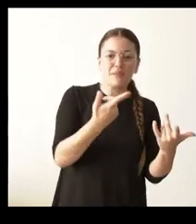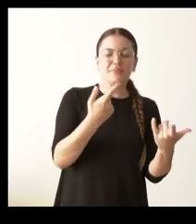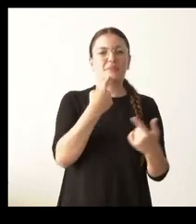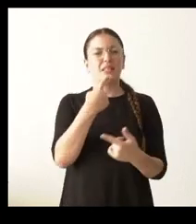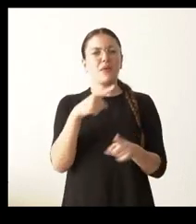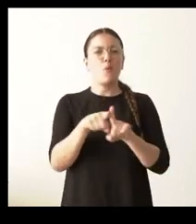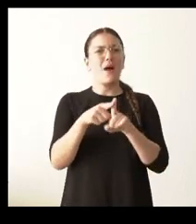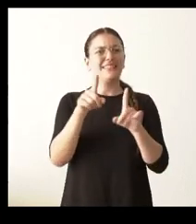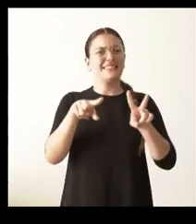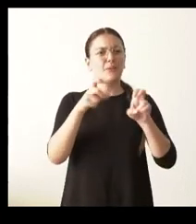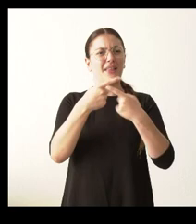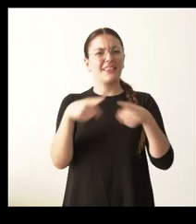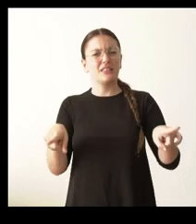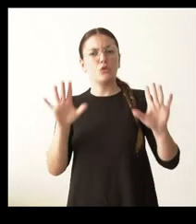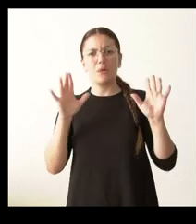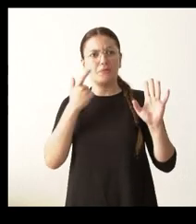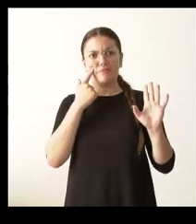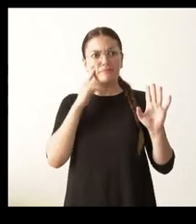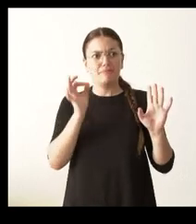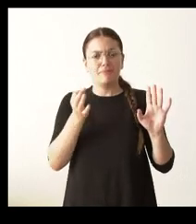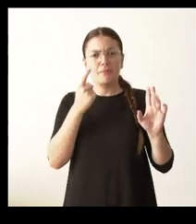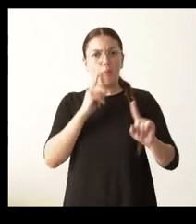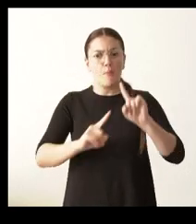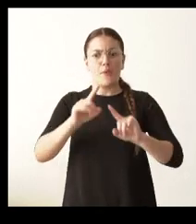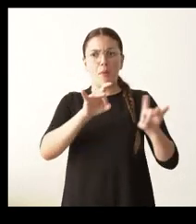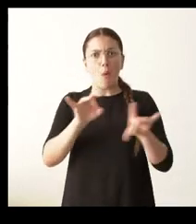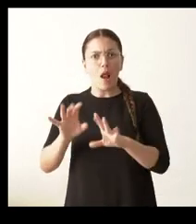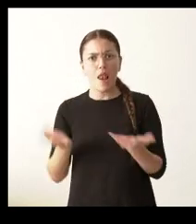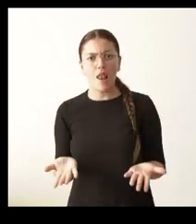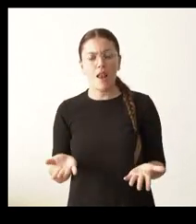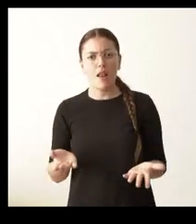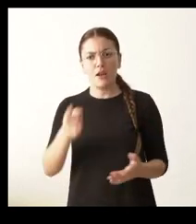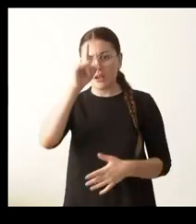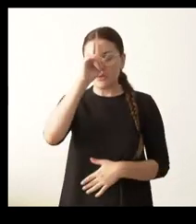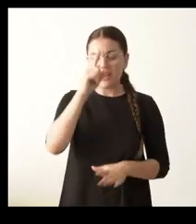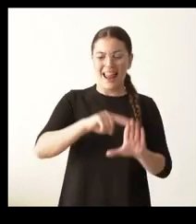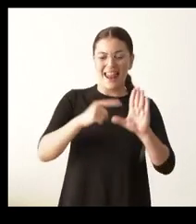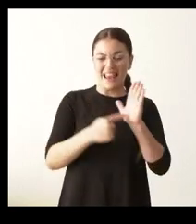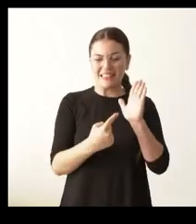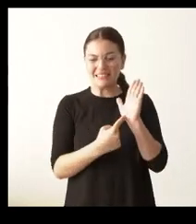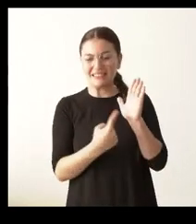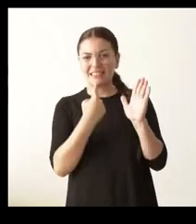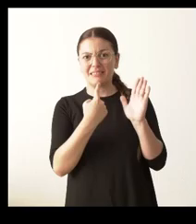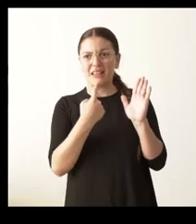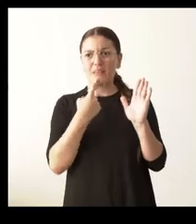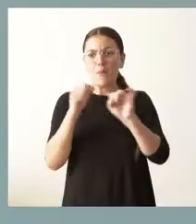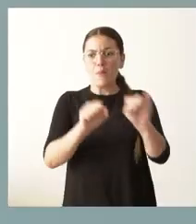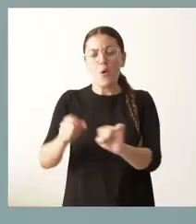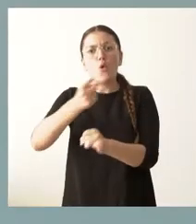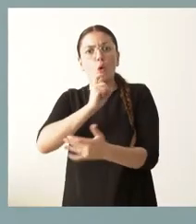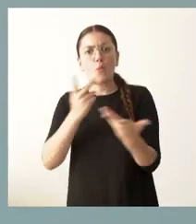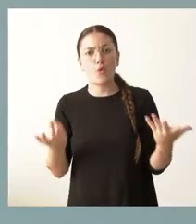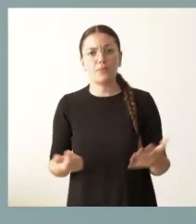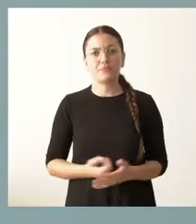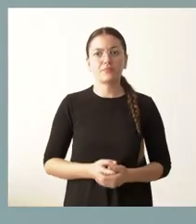cuestiones distintas, pero en realidad es el mismo problema, ¿no? No sé cómo puede blindar una ley esa realidad. Una ley